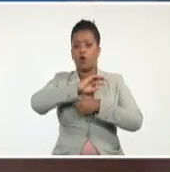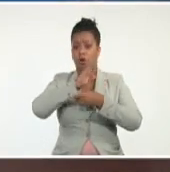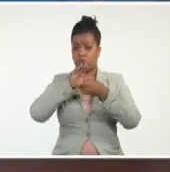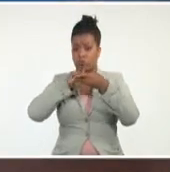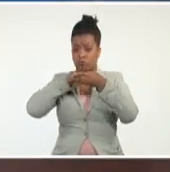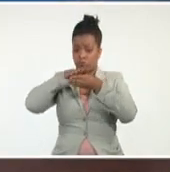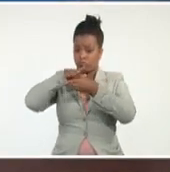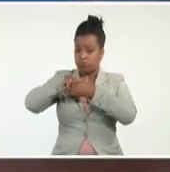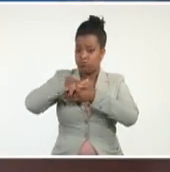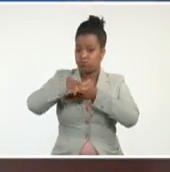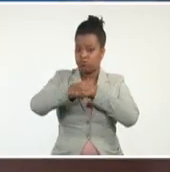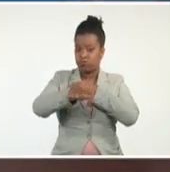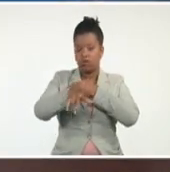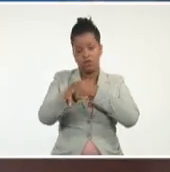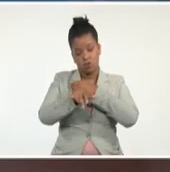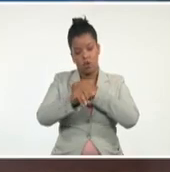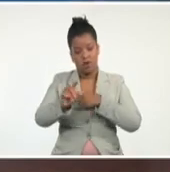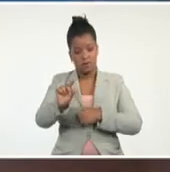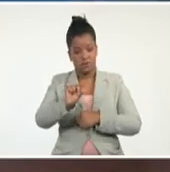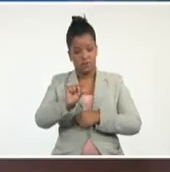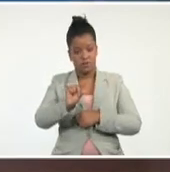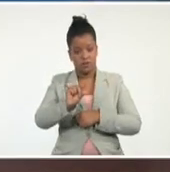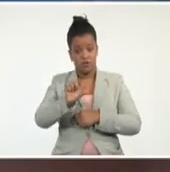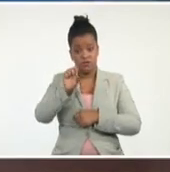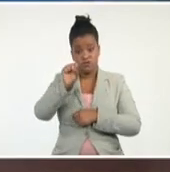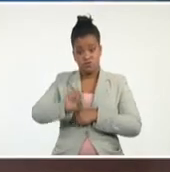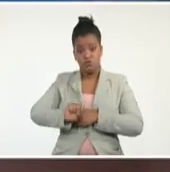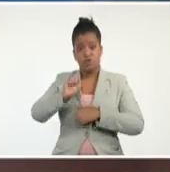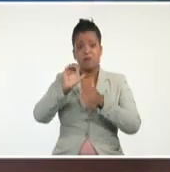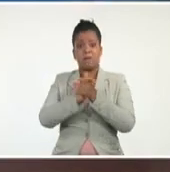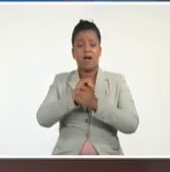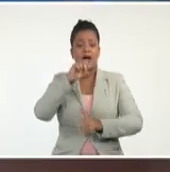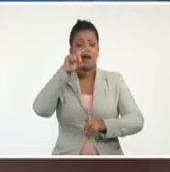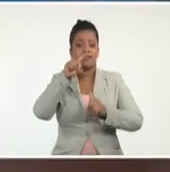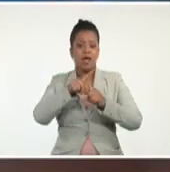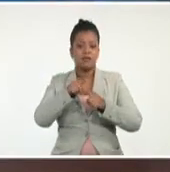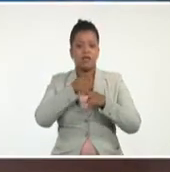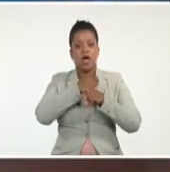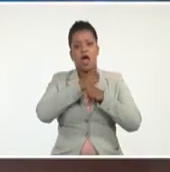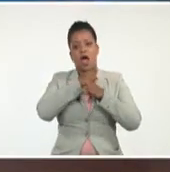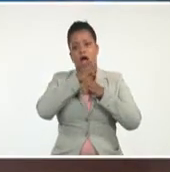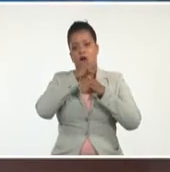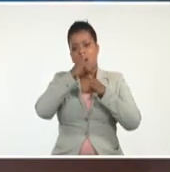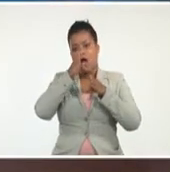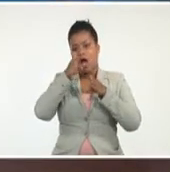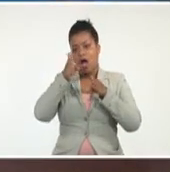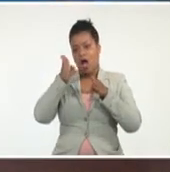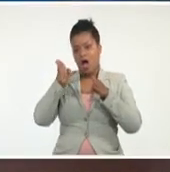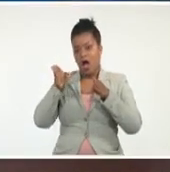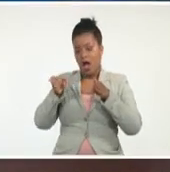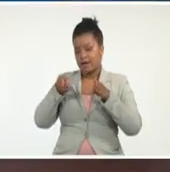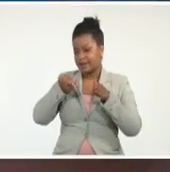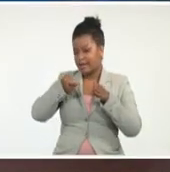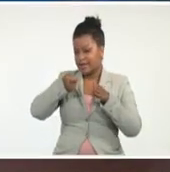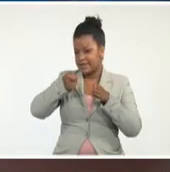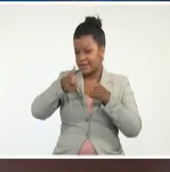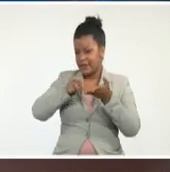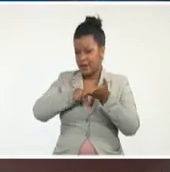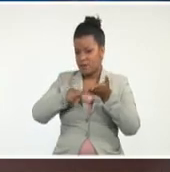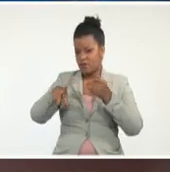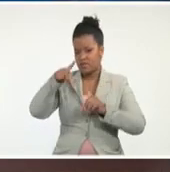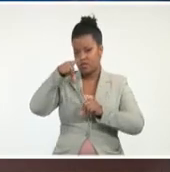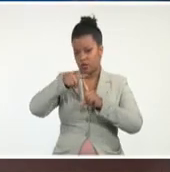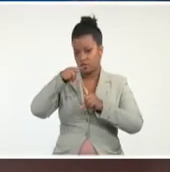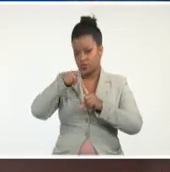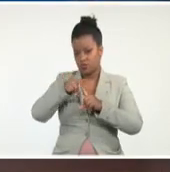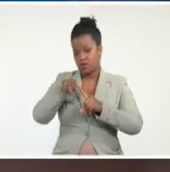ligeras. En el sur de Matanzas, y hasta el Golfo de Guacanayabo, allá en la provincia de las Tunas